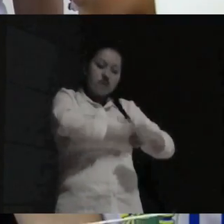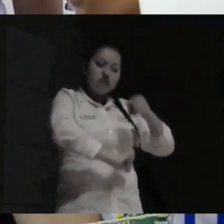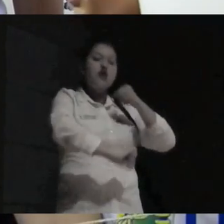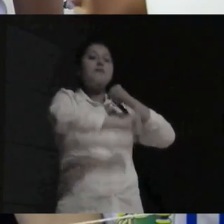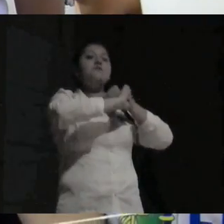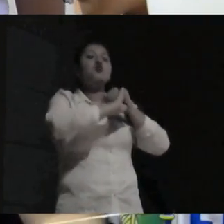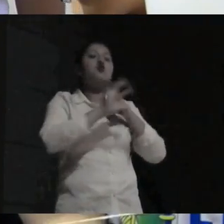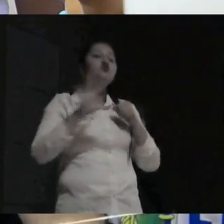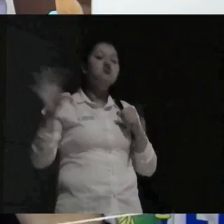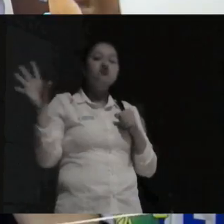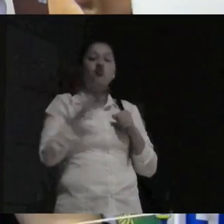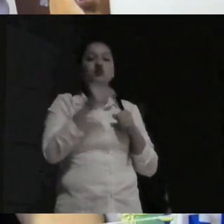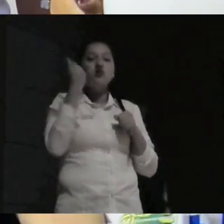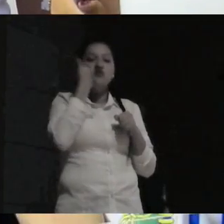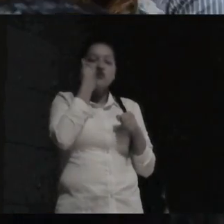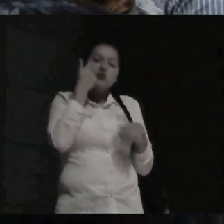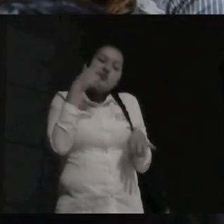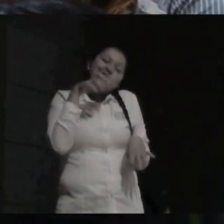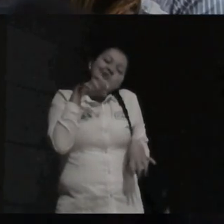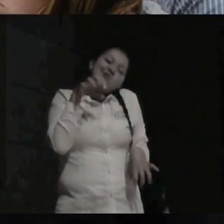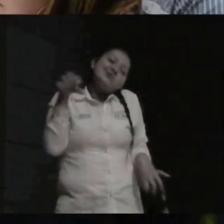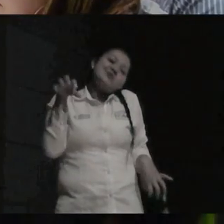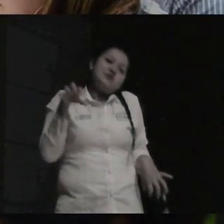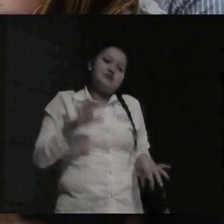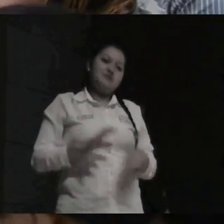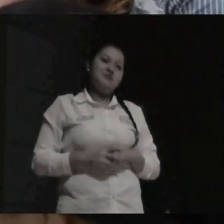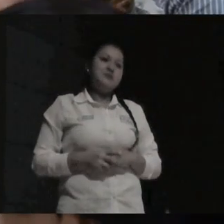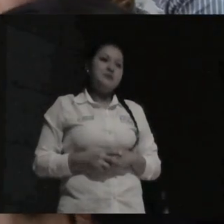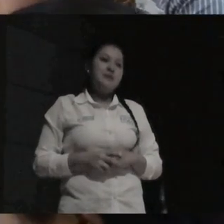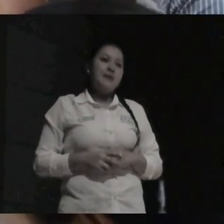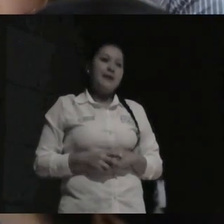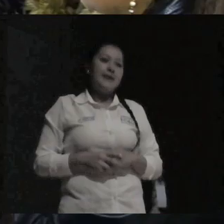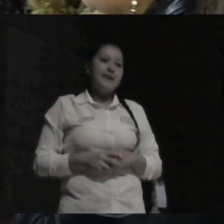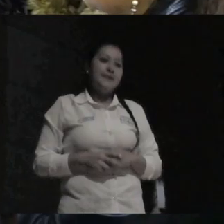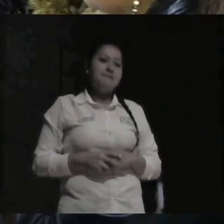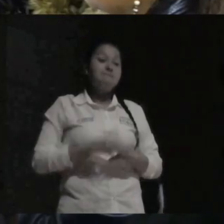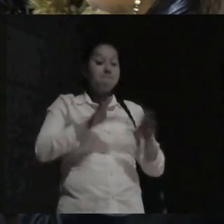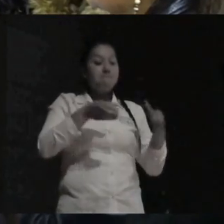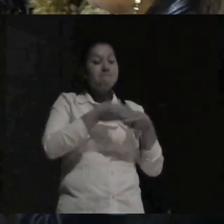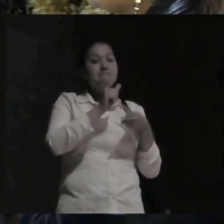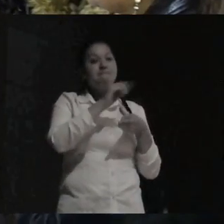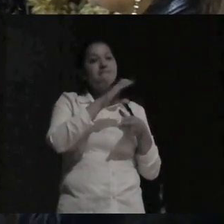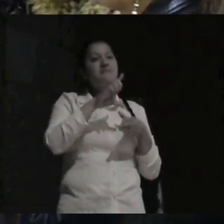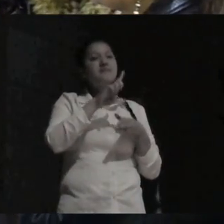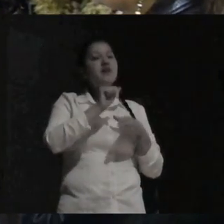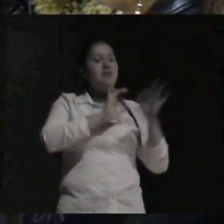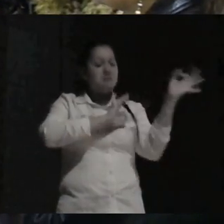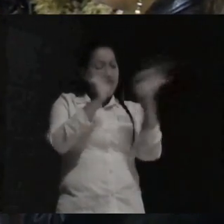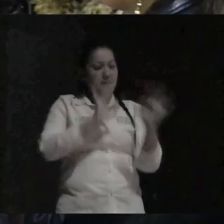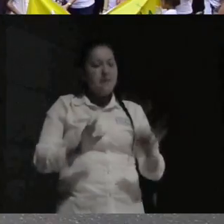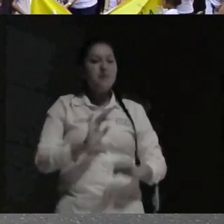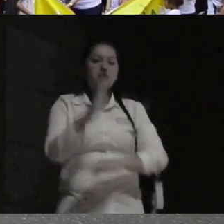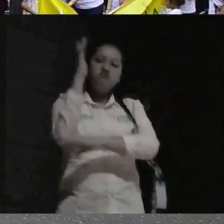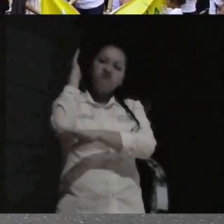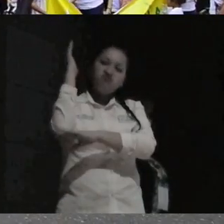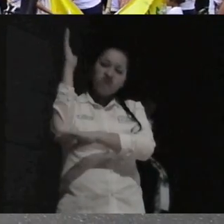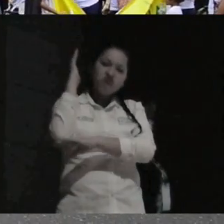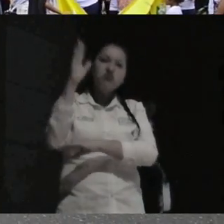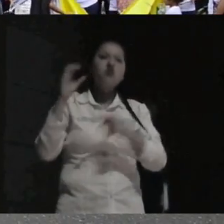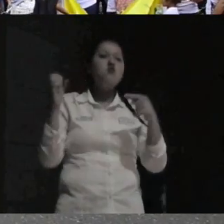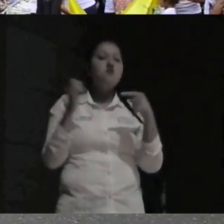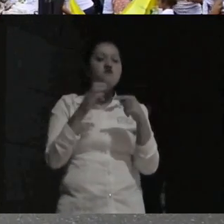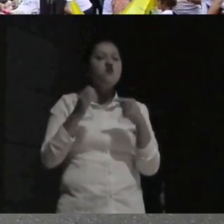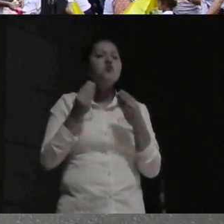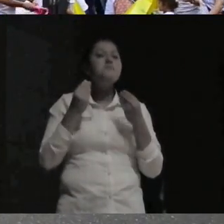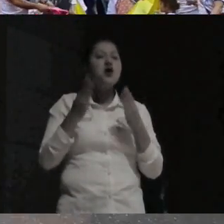esclerosis lateral amotrófica Asela organiza simposios, foros y grupos de apoyo al cuidado